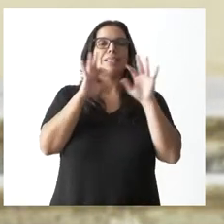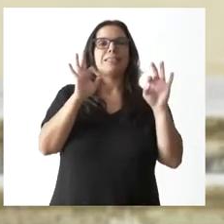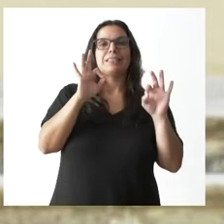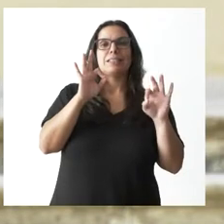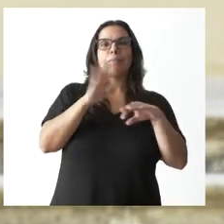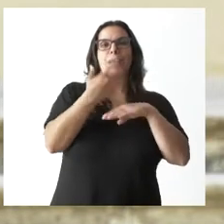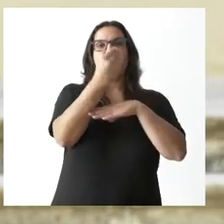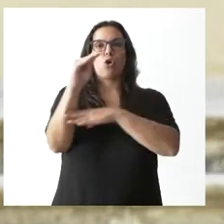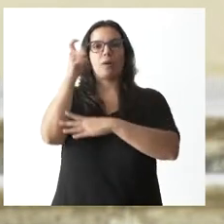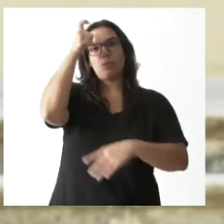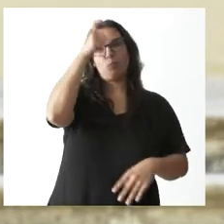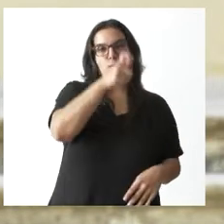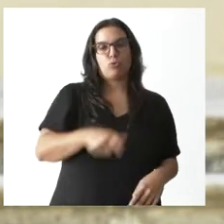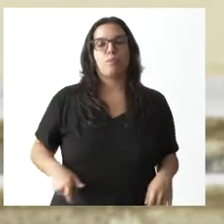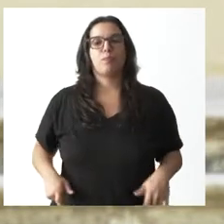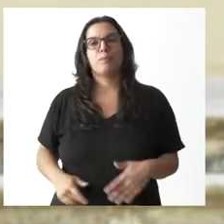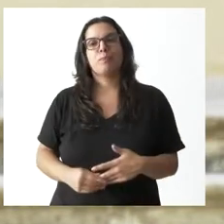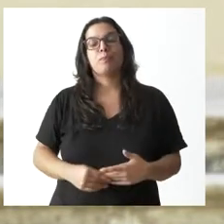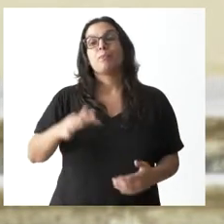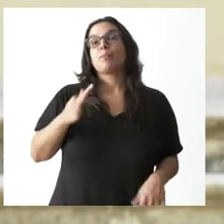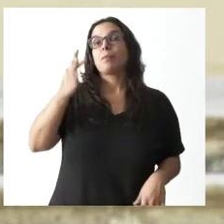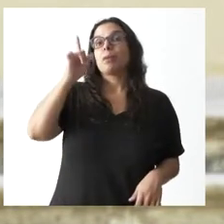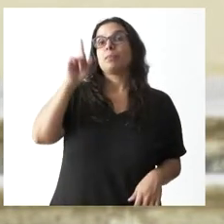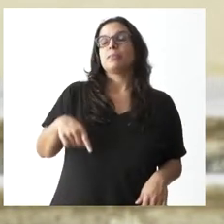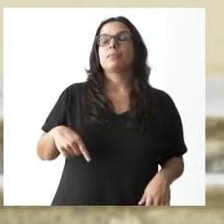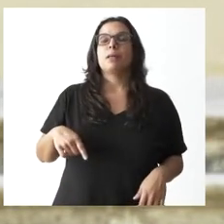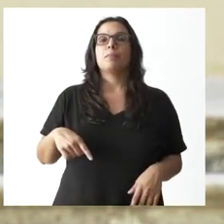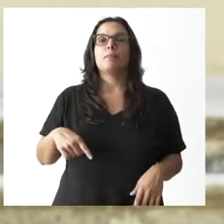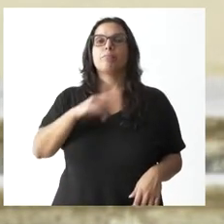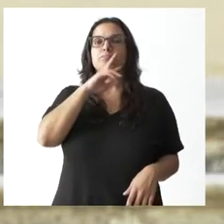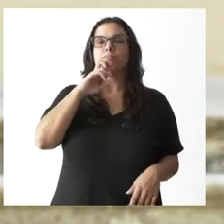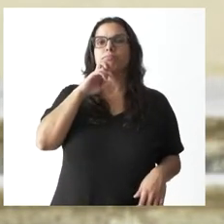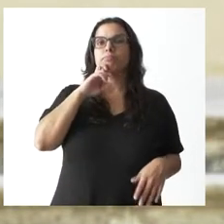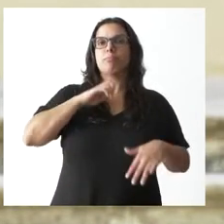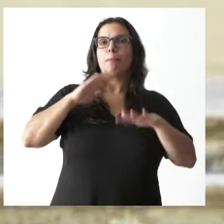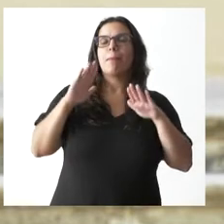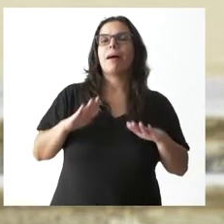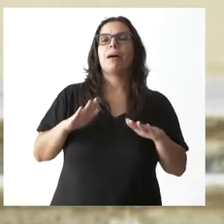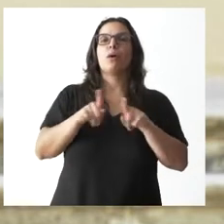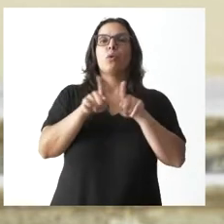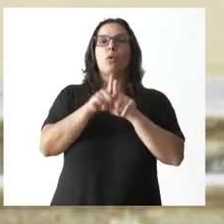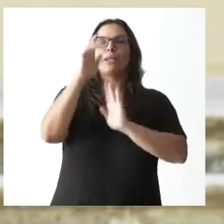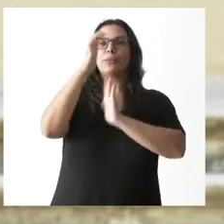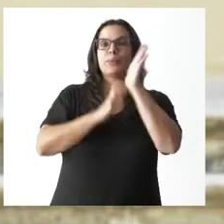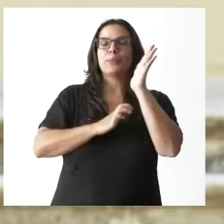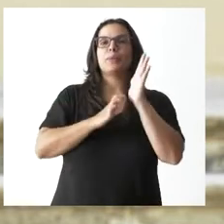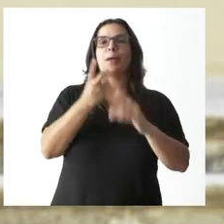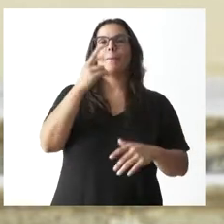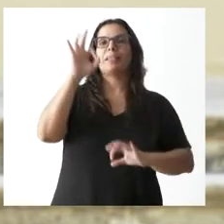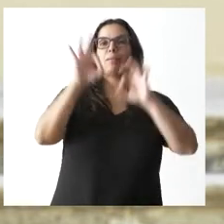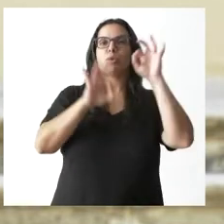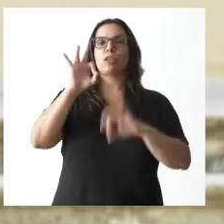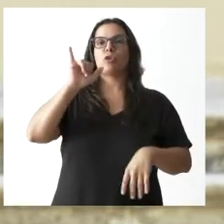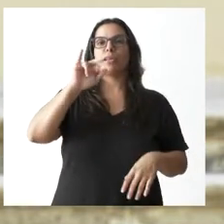para jóvenes en el medio rural. Y, además, también vamos a seguir manteniendo la deducción del 20% del IRPF